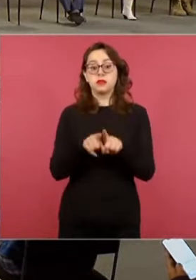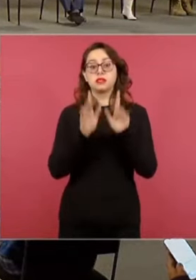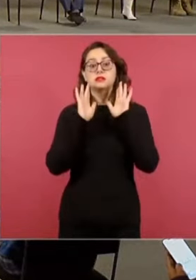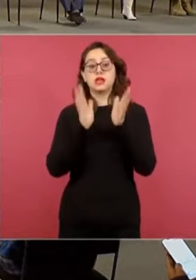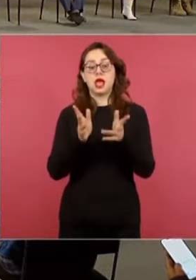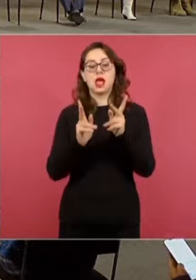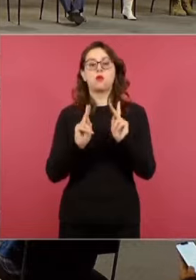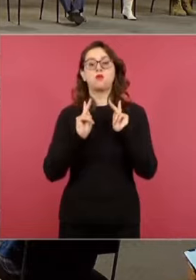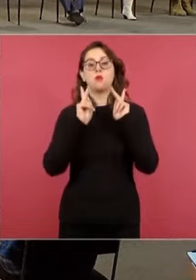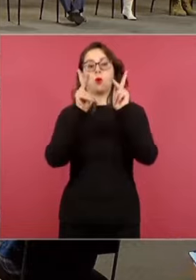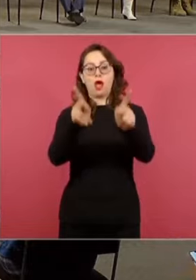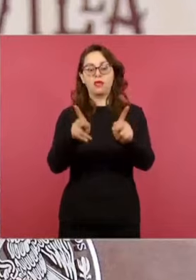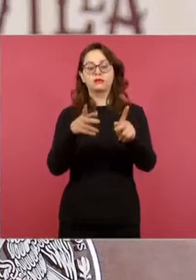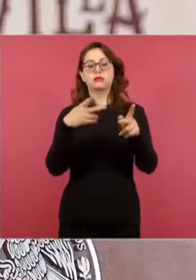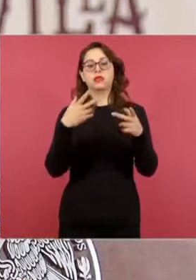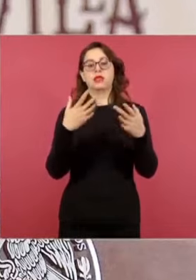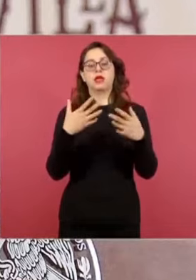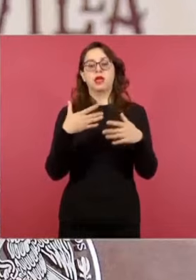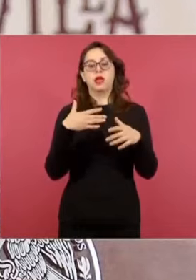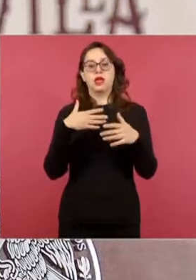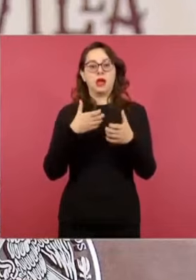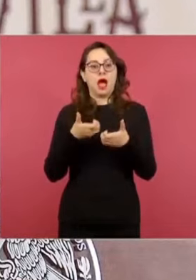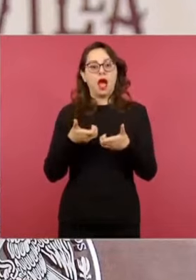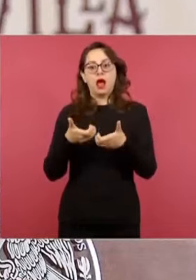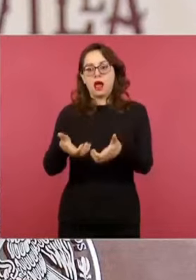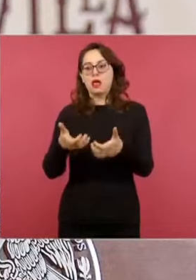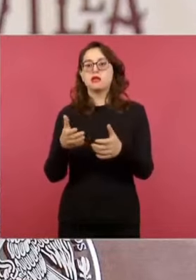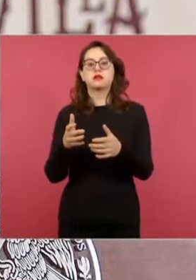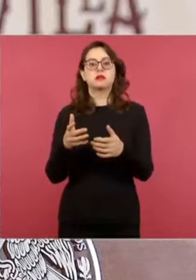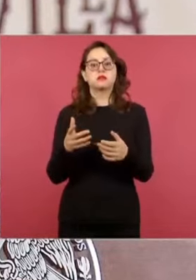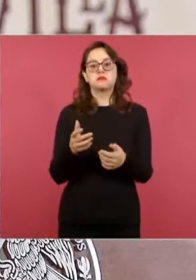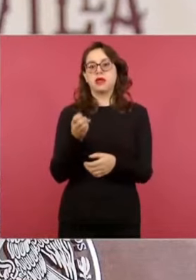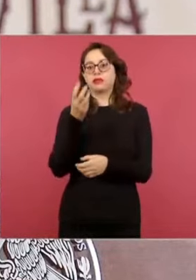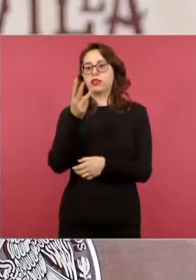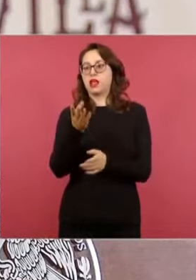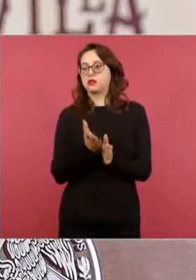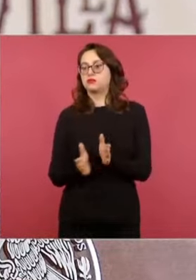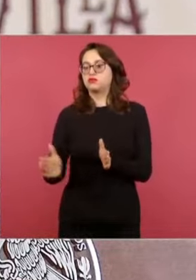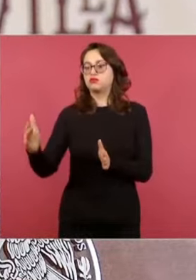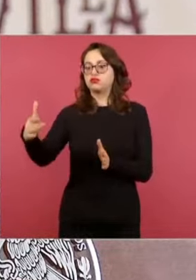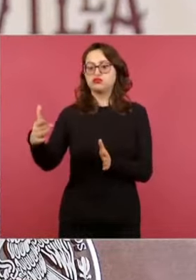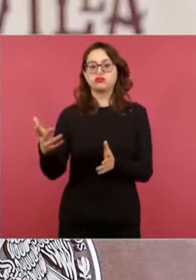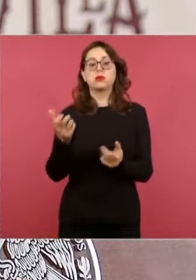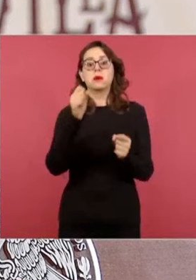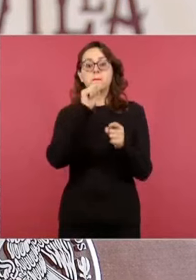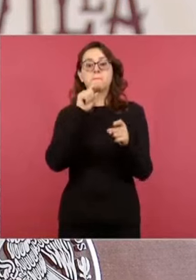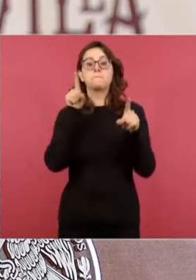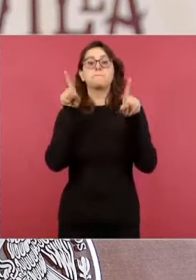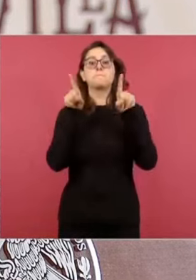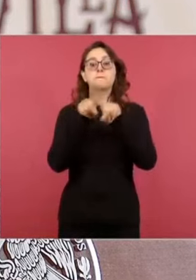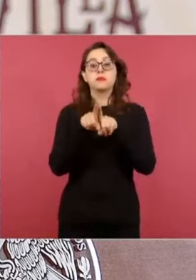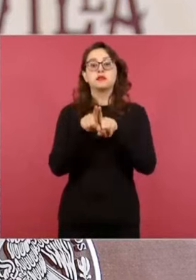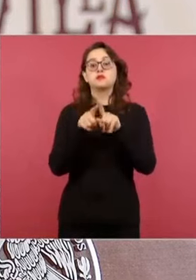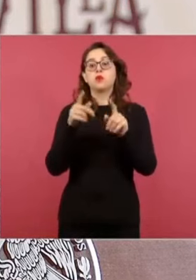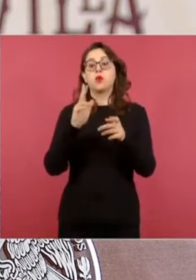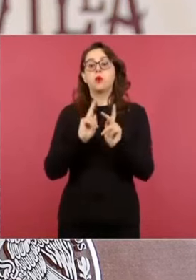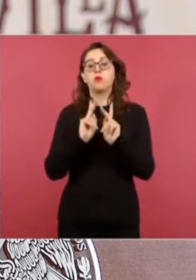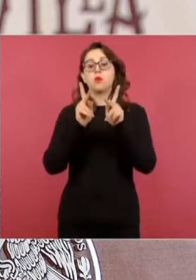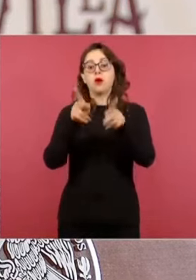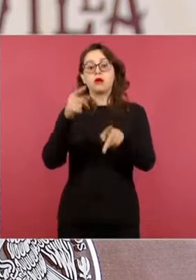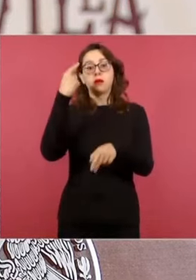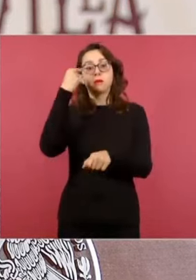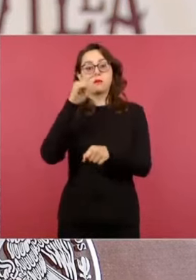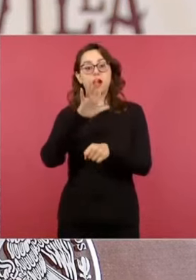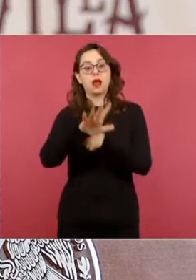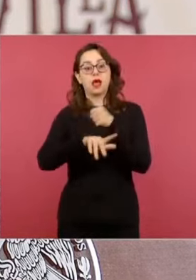proyectados, tres distribuidores viales, 85 pasos inferiores y de fauna de los 92 que